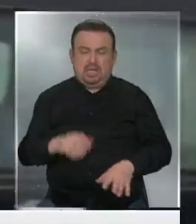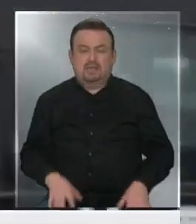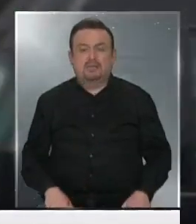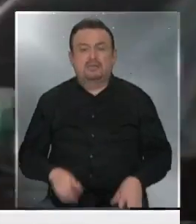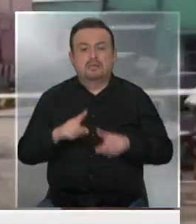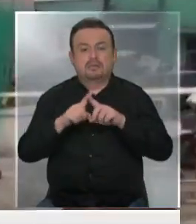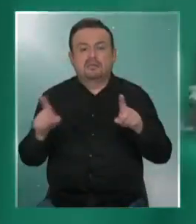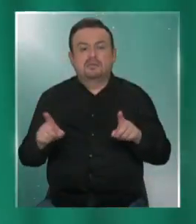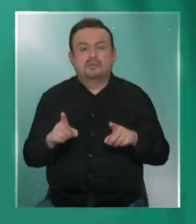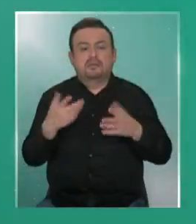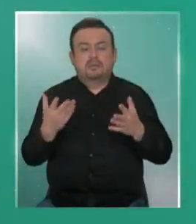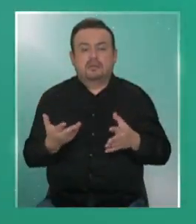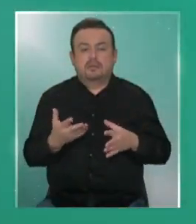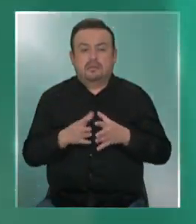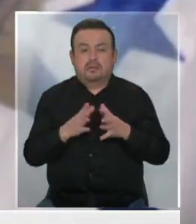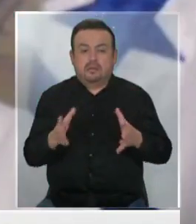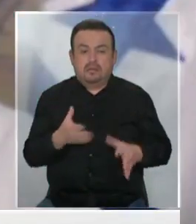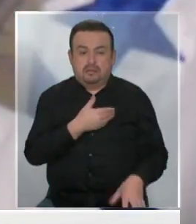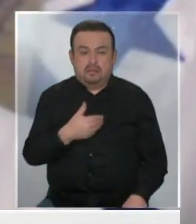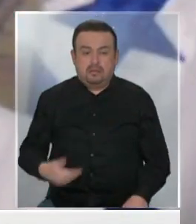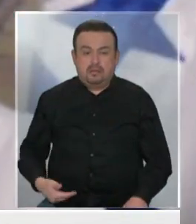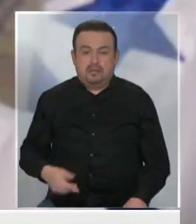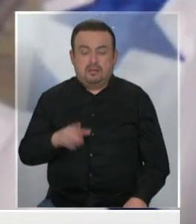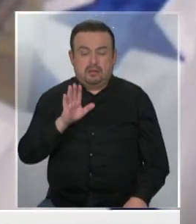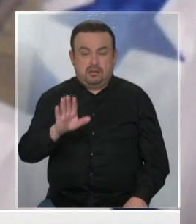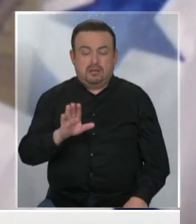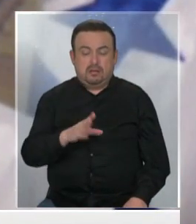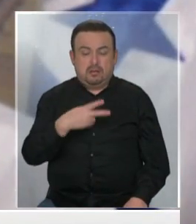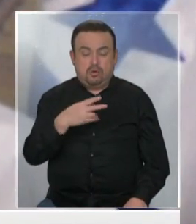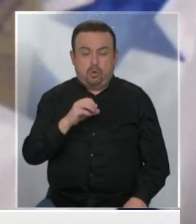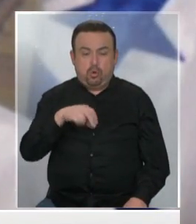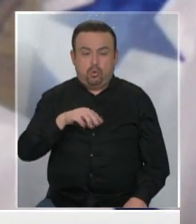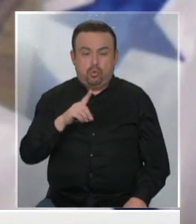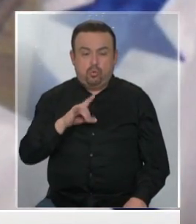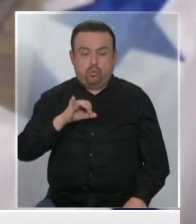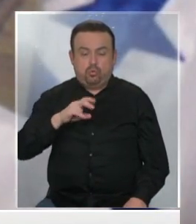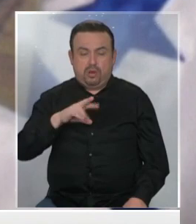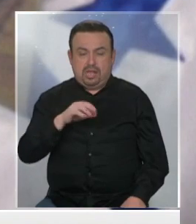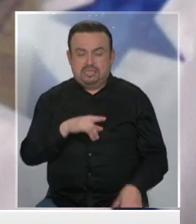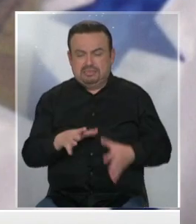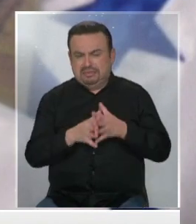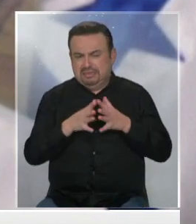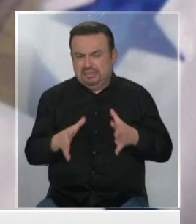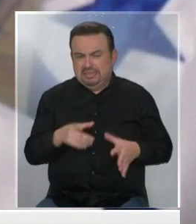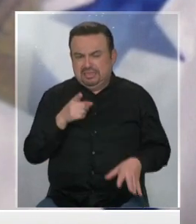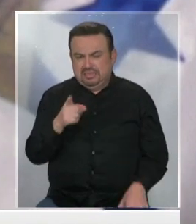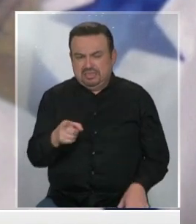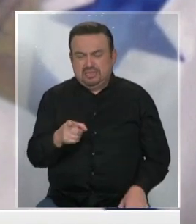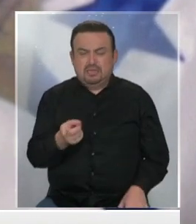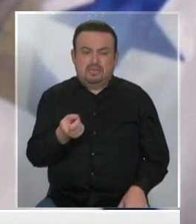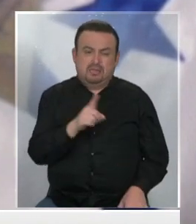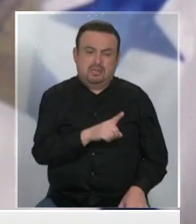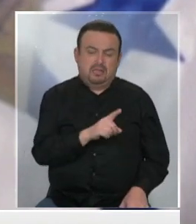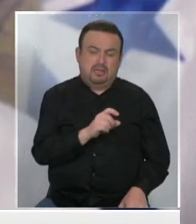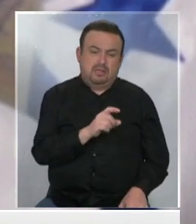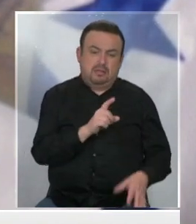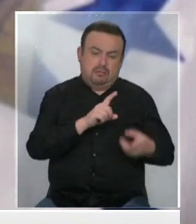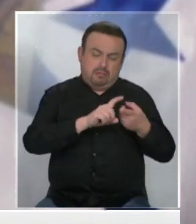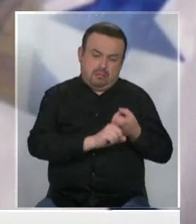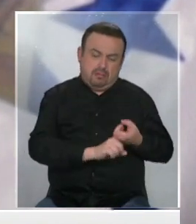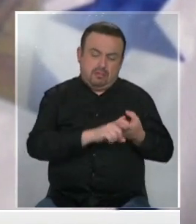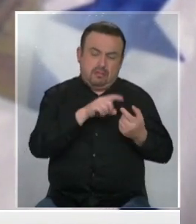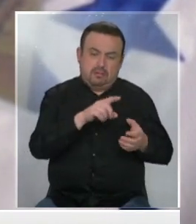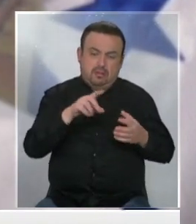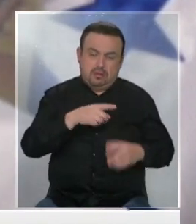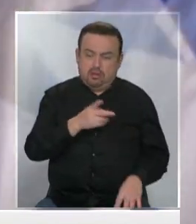Nos vamos a Honduras, luego que el presidente de ese país, ahí lo vemos, se confirmó que tanto él como la primera dama de Honduras